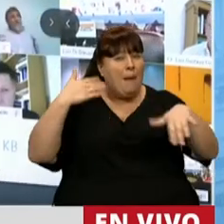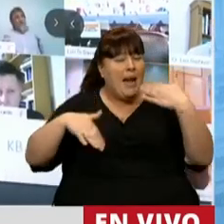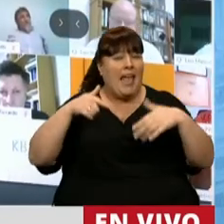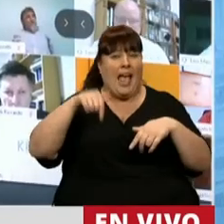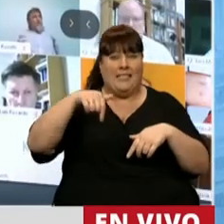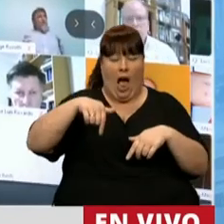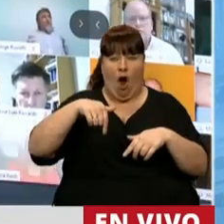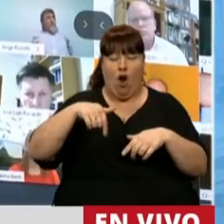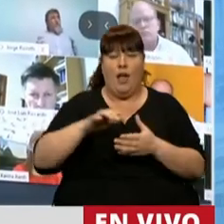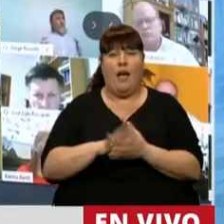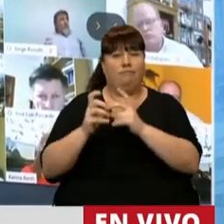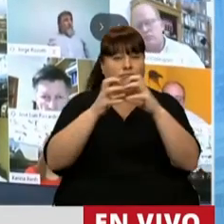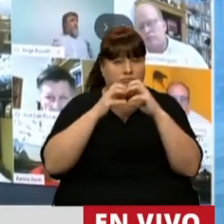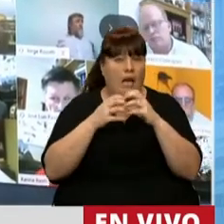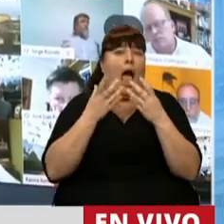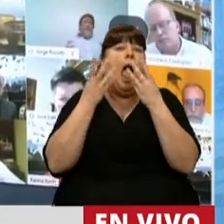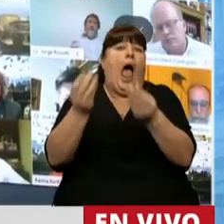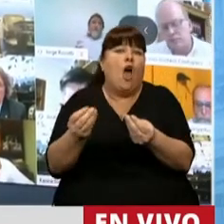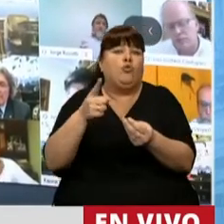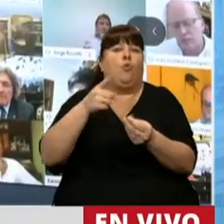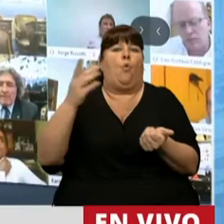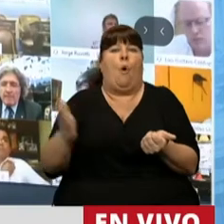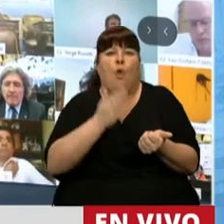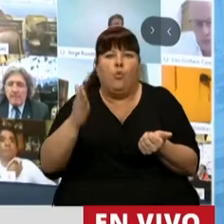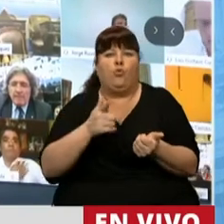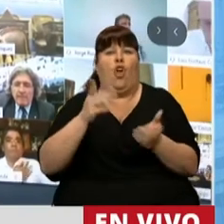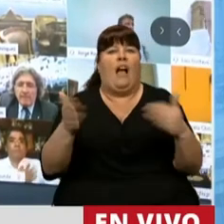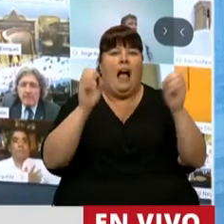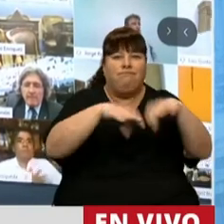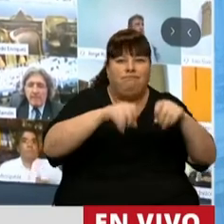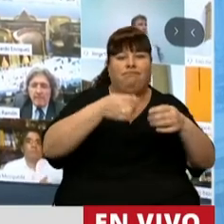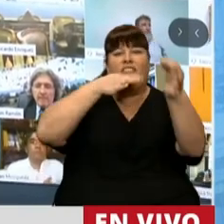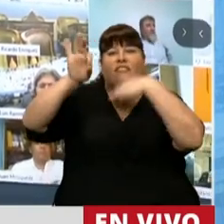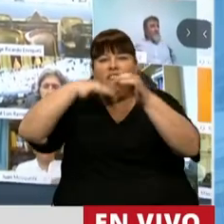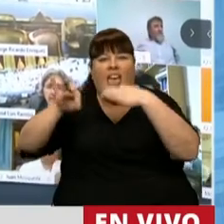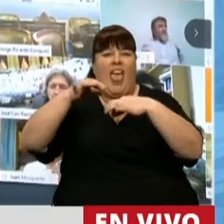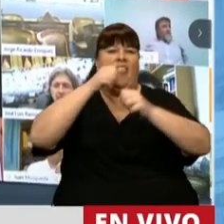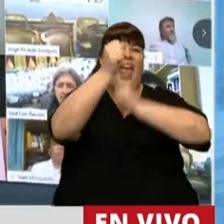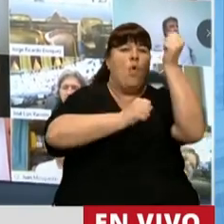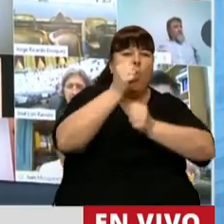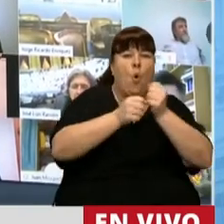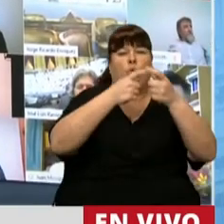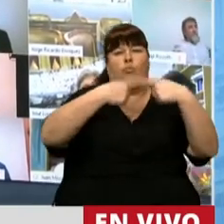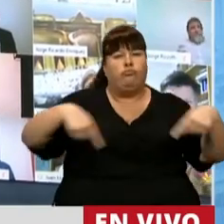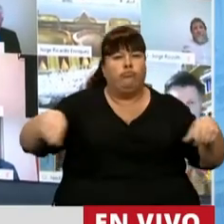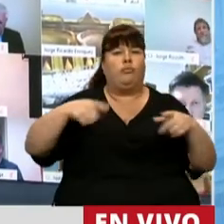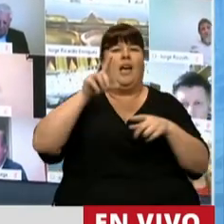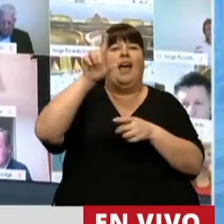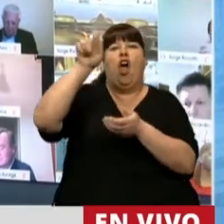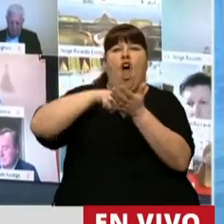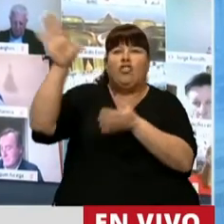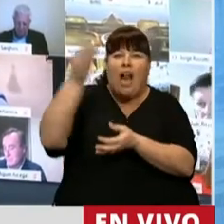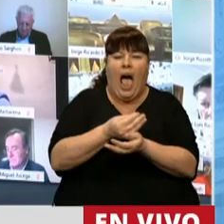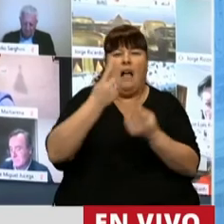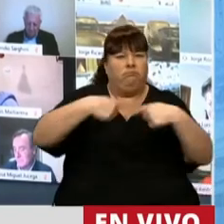tratando hoy beneficiará a productores, empacadores, comercializadores, industrializadores, contratistas,